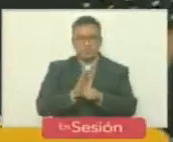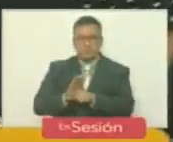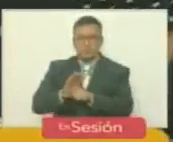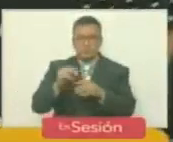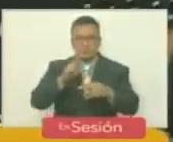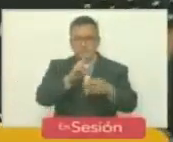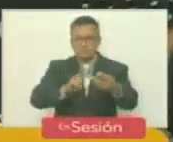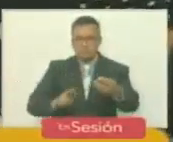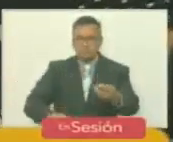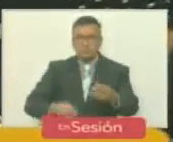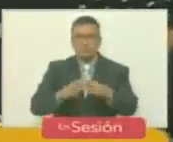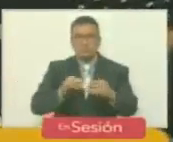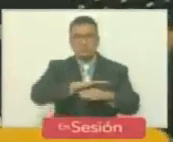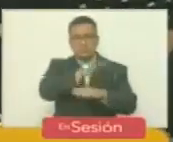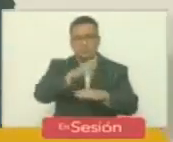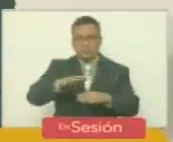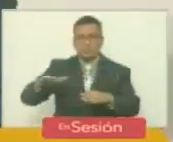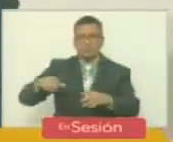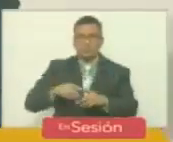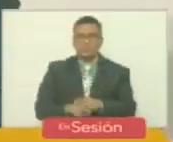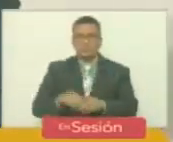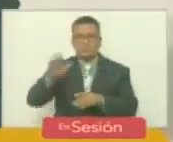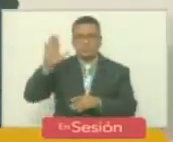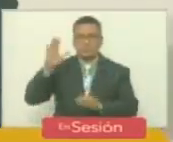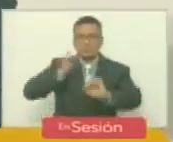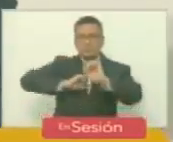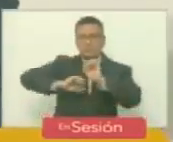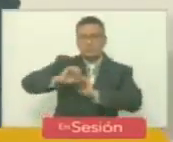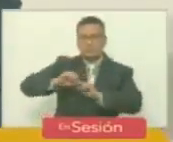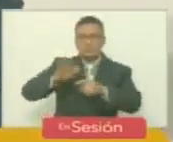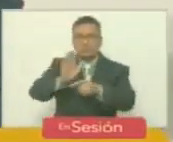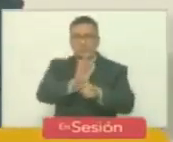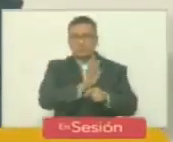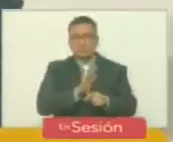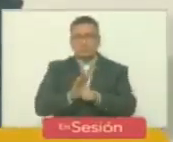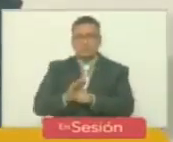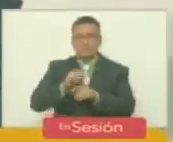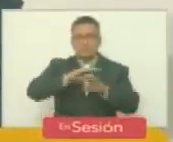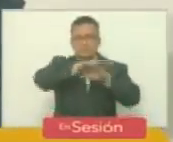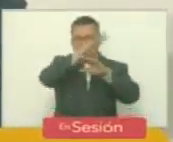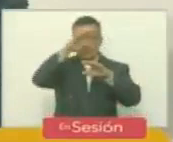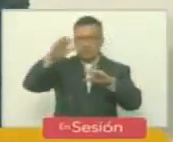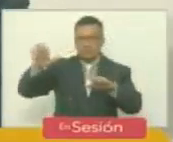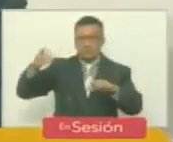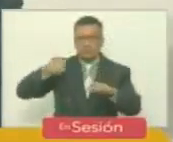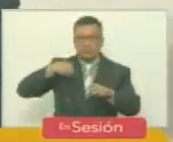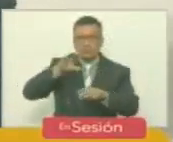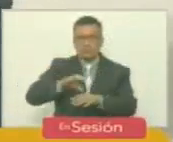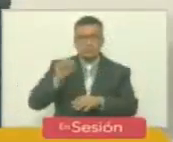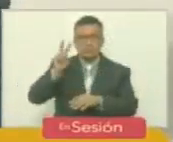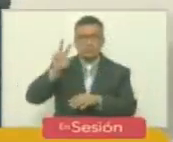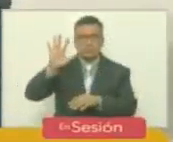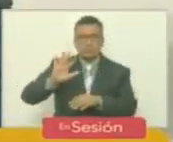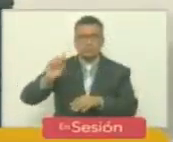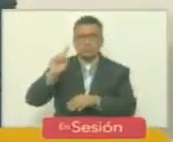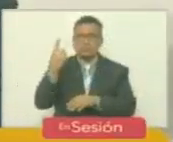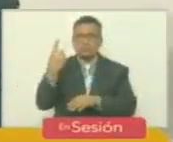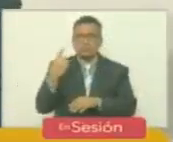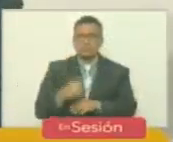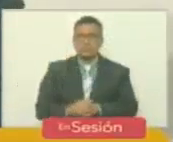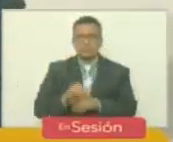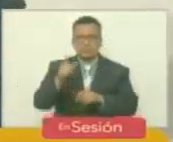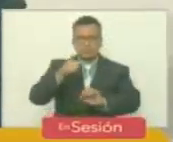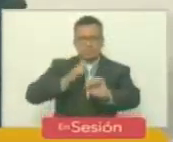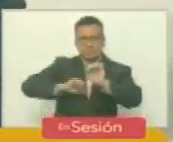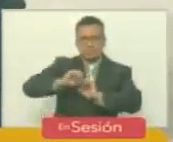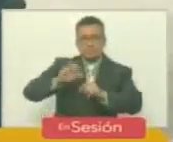ríos, sus mares territoriales. Jura defender y cuidar el cielo sagrado de la patria. Y principalmente, jura